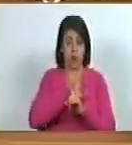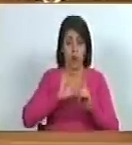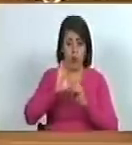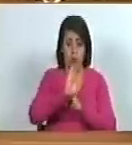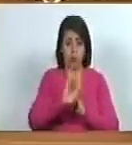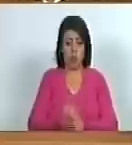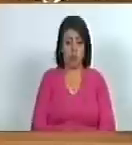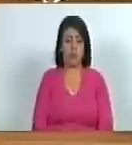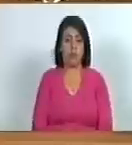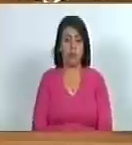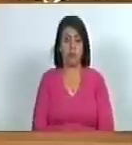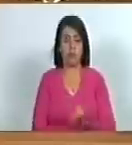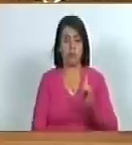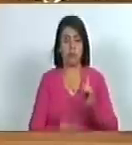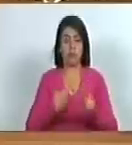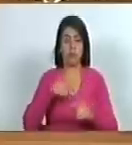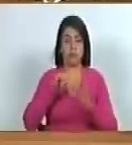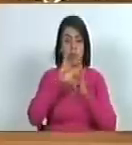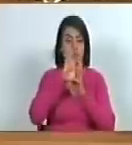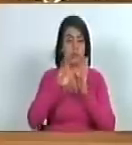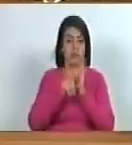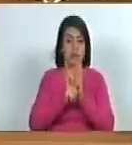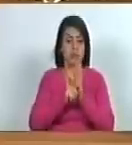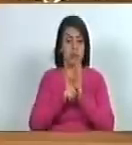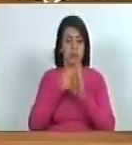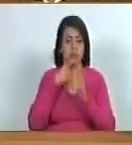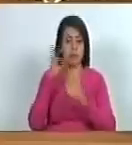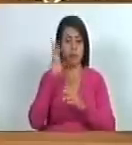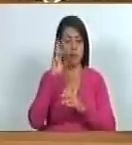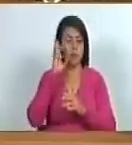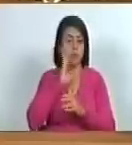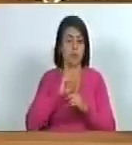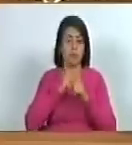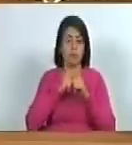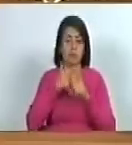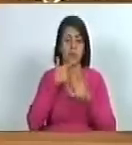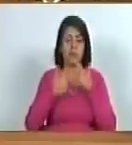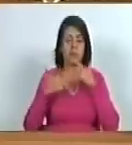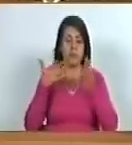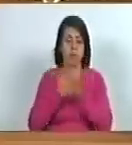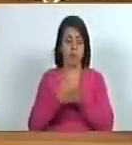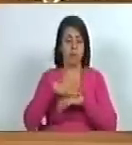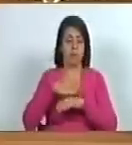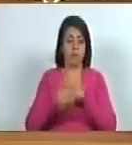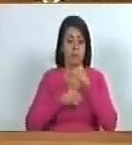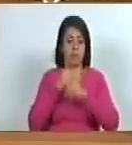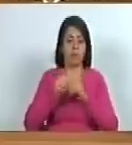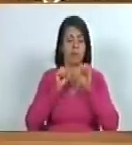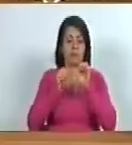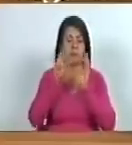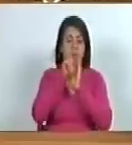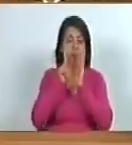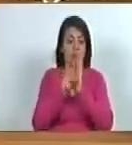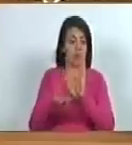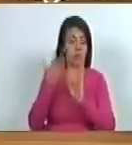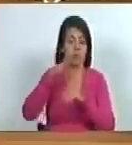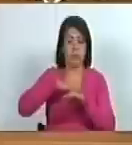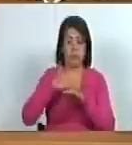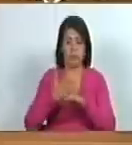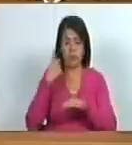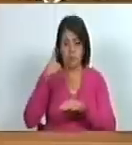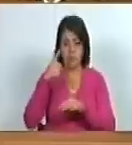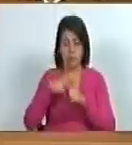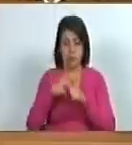nuestra carta magna de la constitución de la república de venezuela se establecen los principios fundamentales del